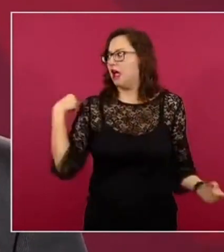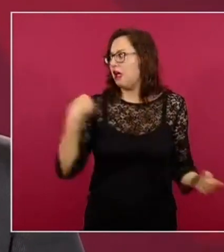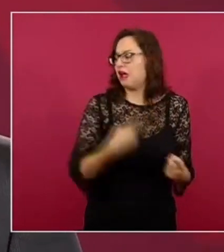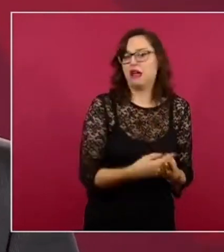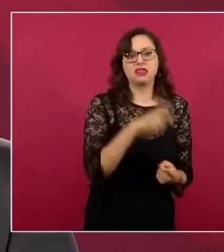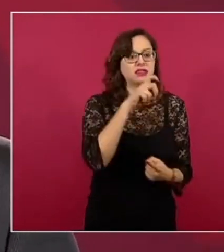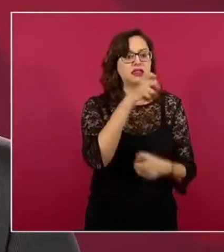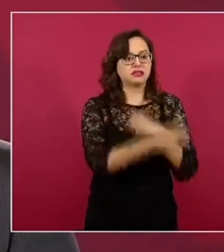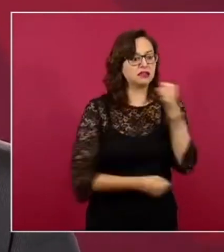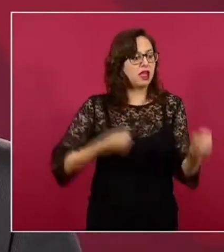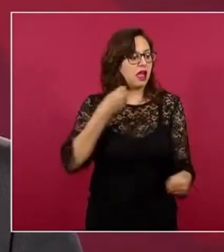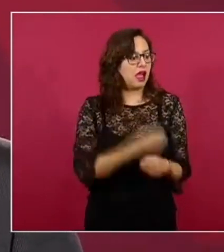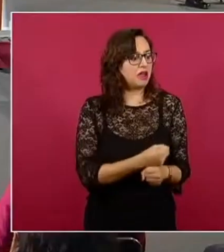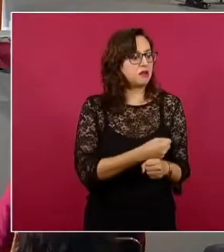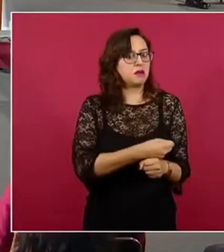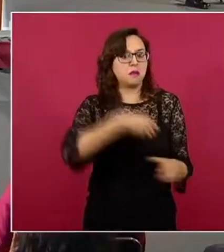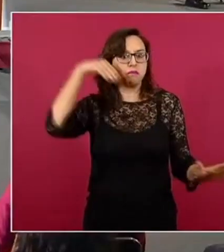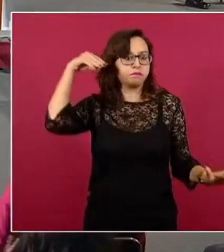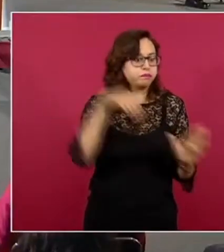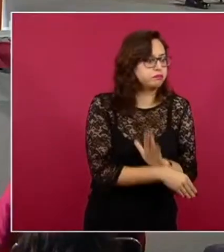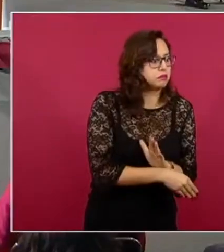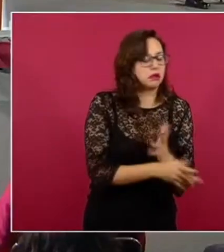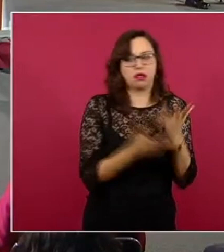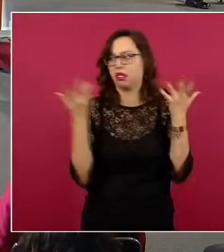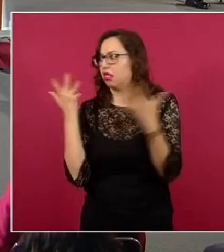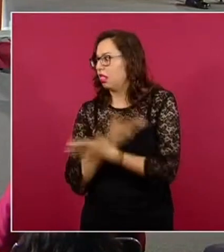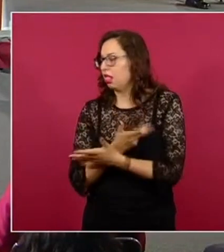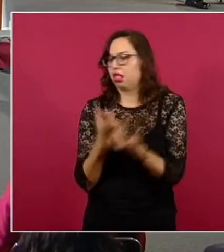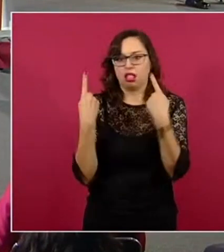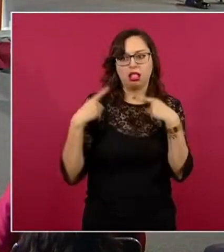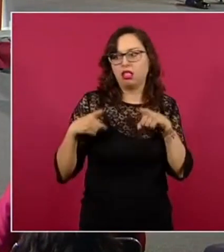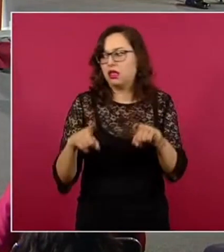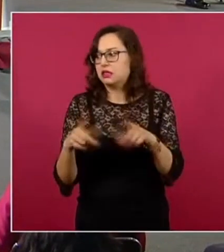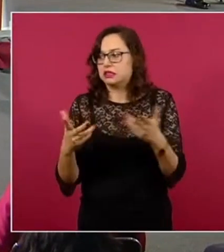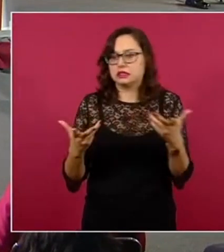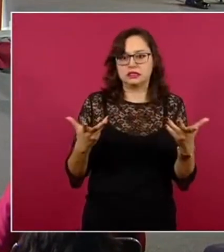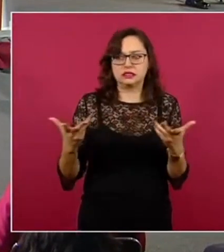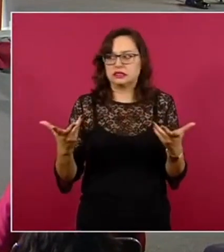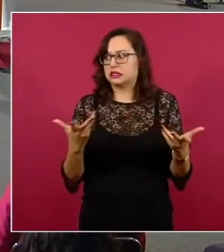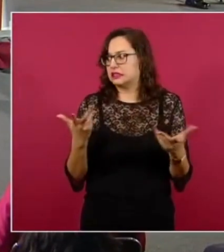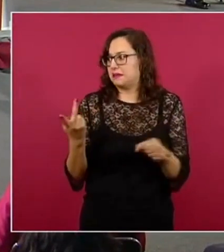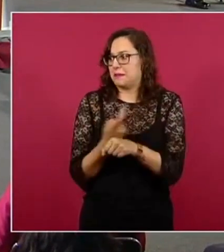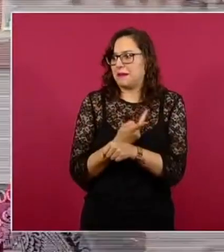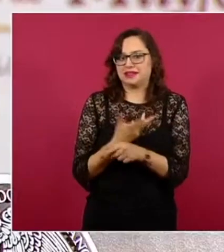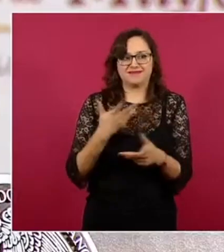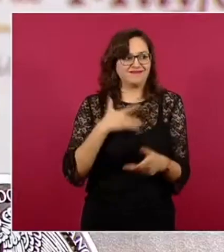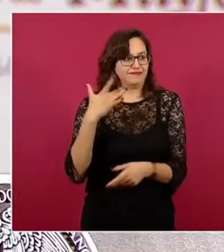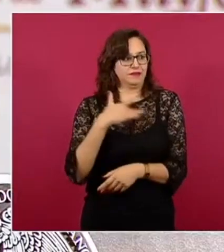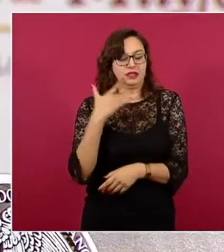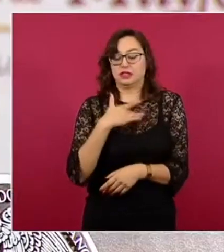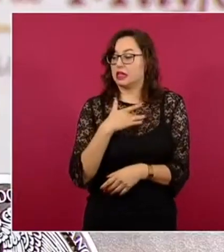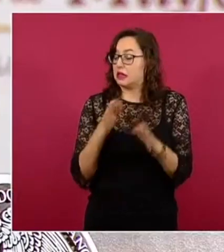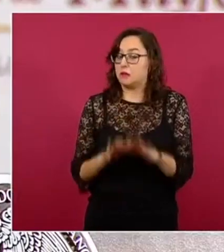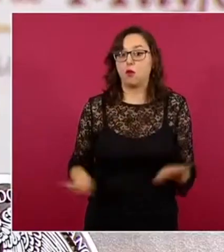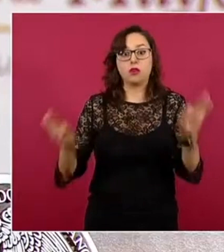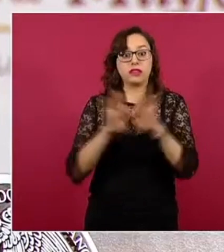30 o 40 años. Por eso fue crucial arrancar con la posibilidad de reducir la velocidad de